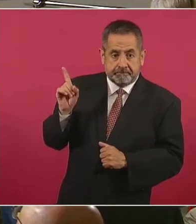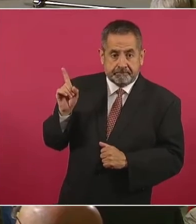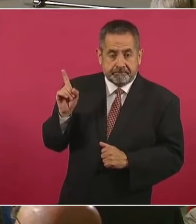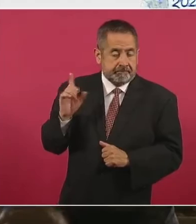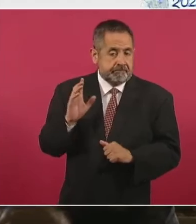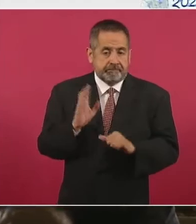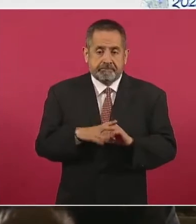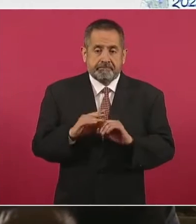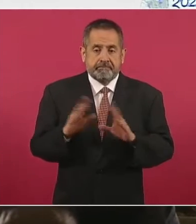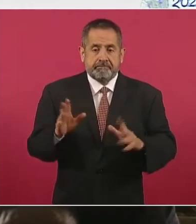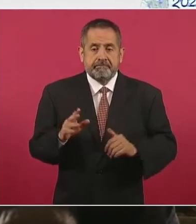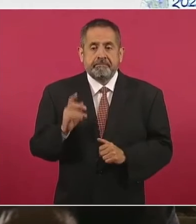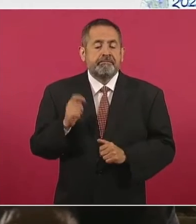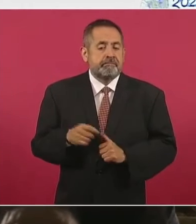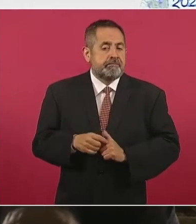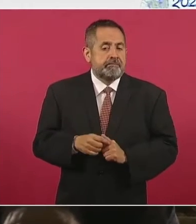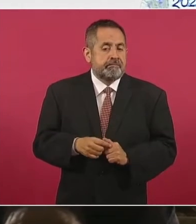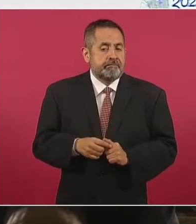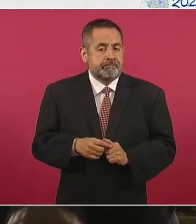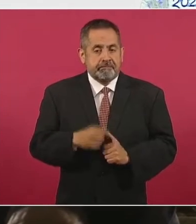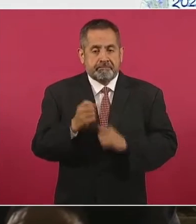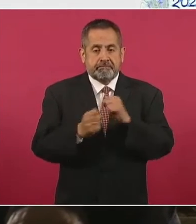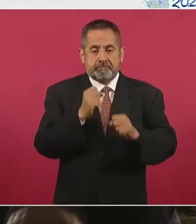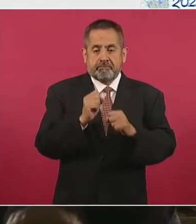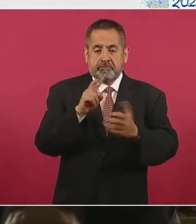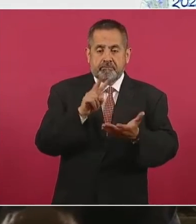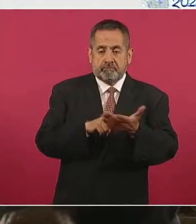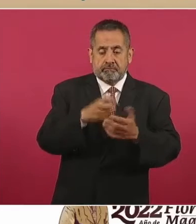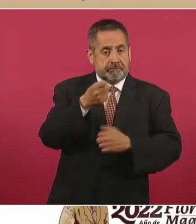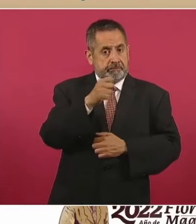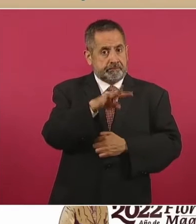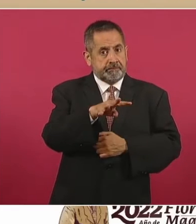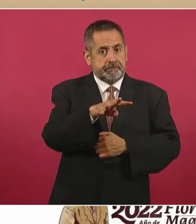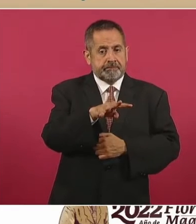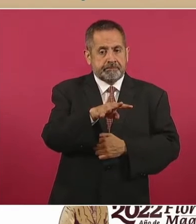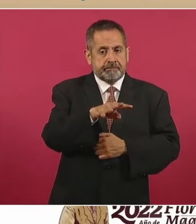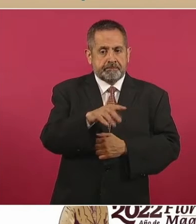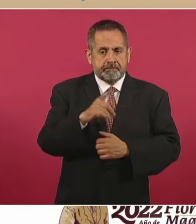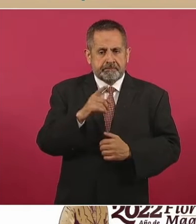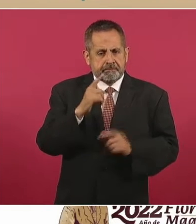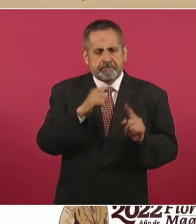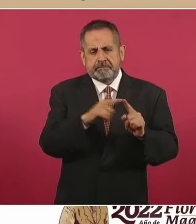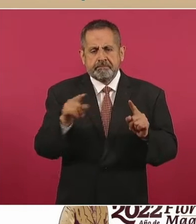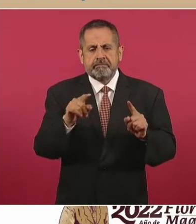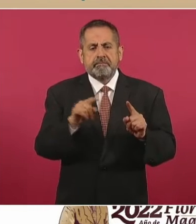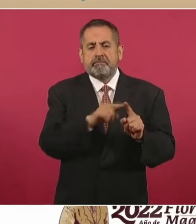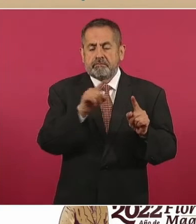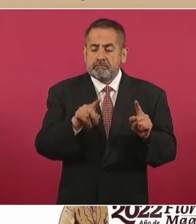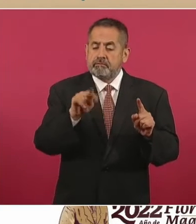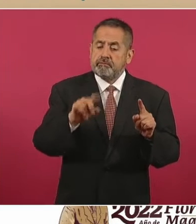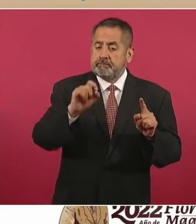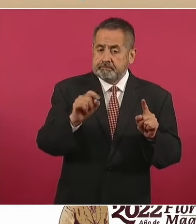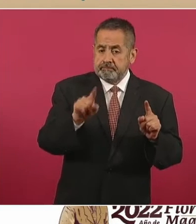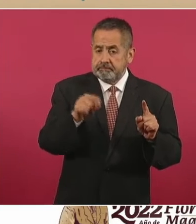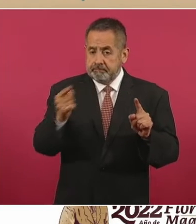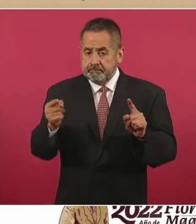claramente que del promedio diario de dos mil diecinueve, el promedio diario de dos mil veinte y del veintiuno,